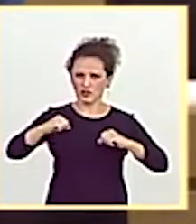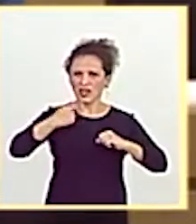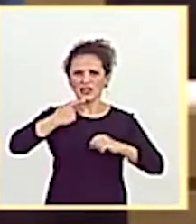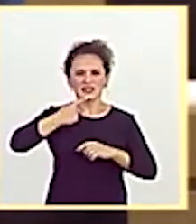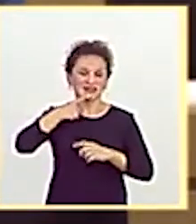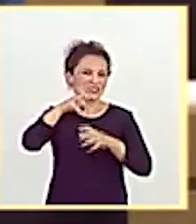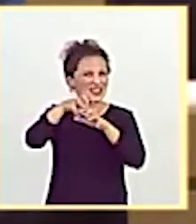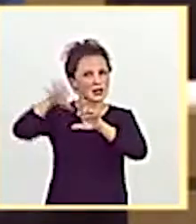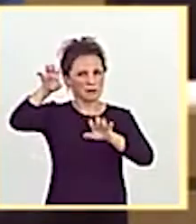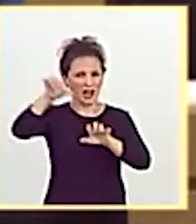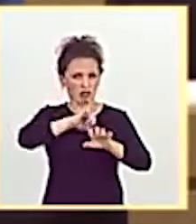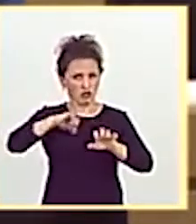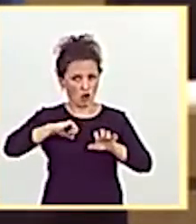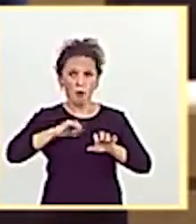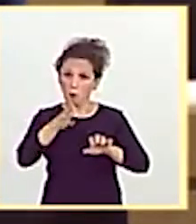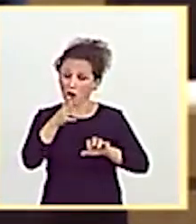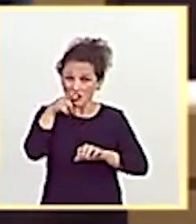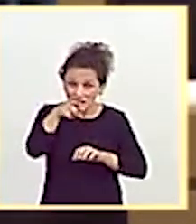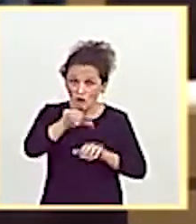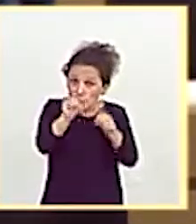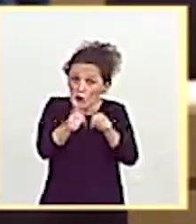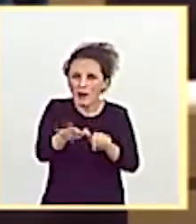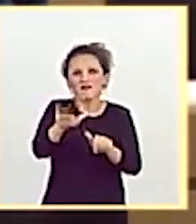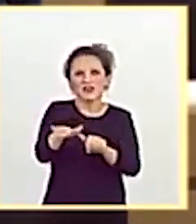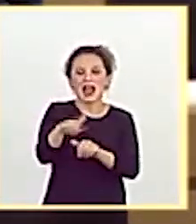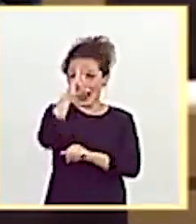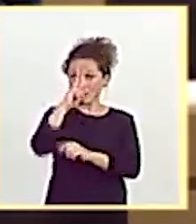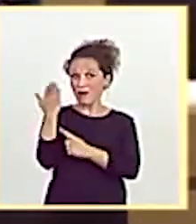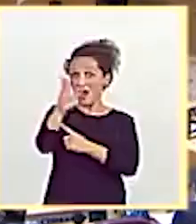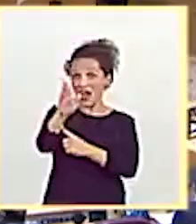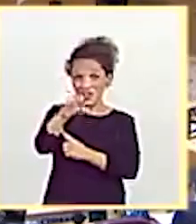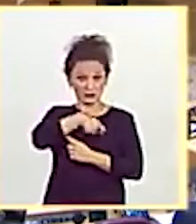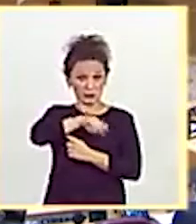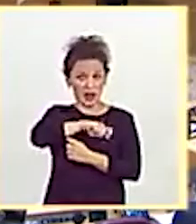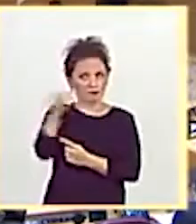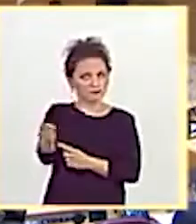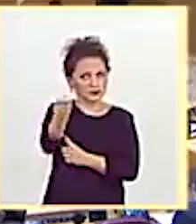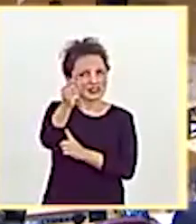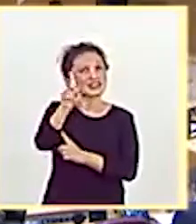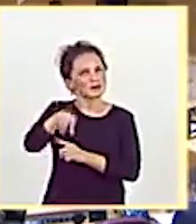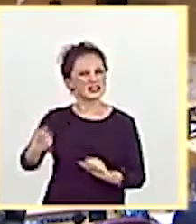que tienen de mejorar la imagen de España y probablemente de salvarla. Gracias, señoría.